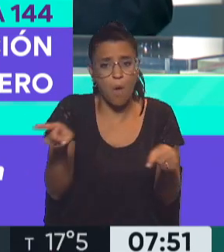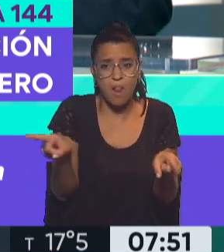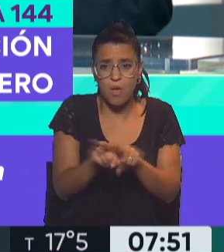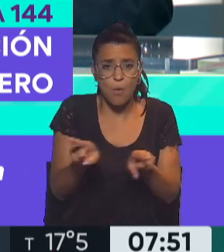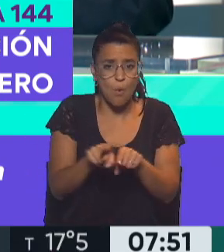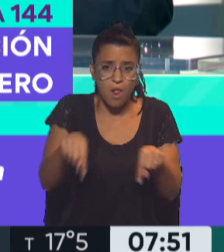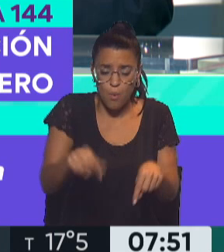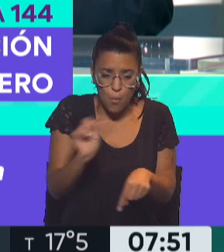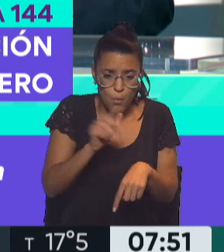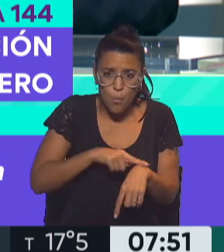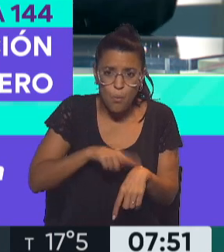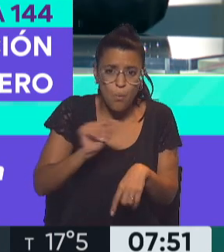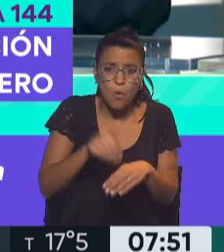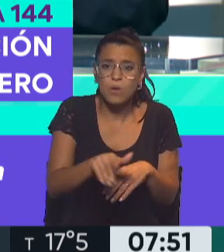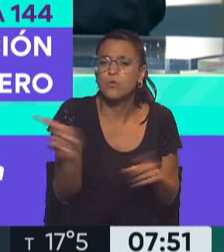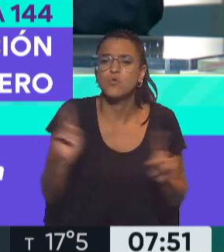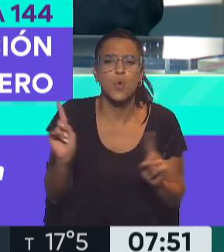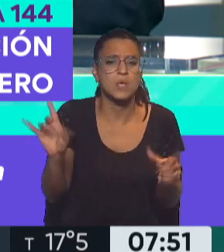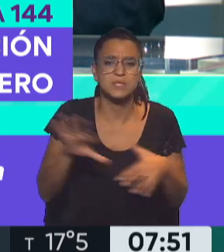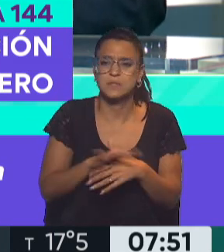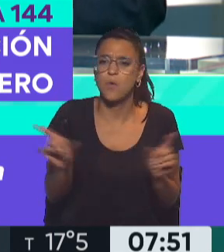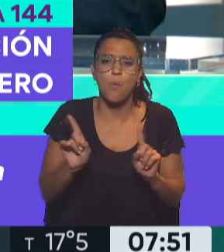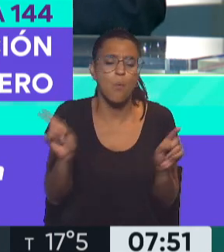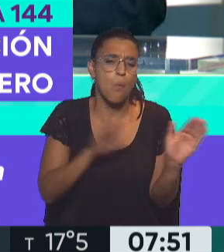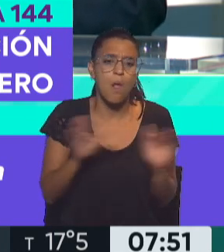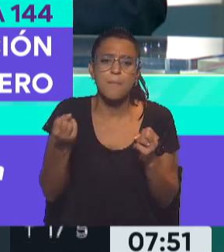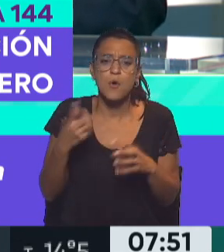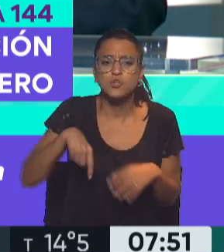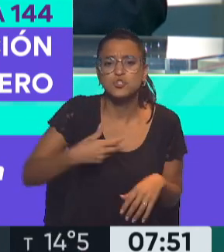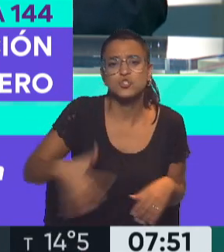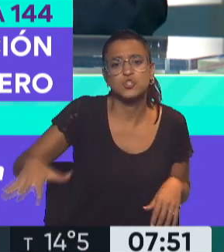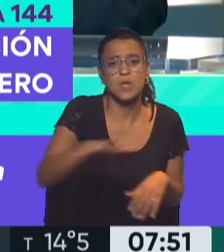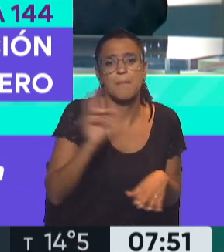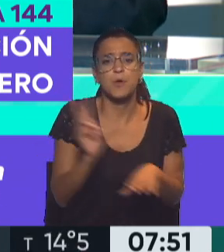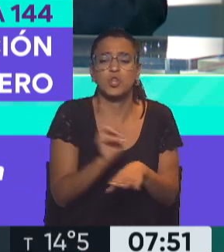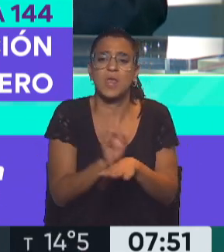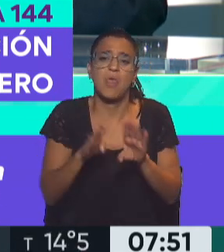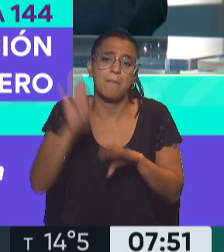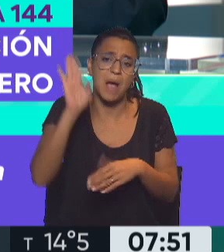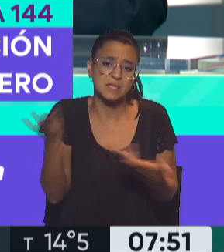lo que va a pasar dentro de un rato cuando salga. No, no es exactamente igual, porque la sociedad estaría más protegida.